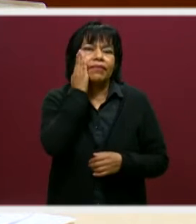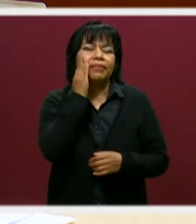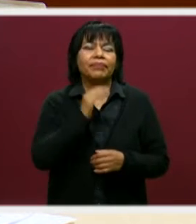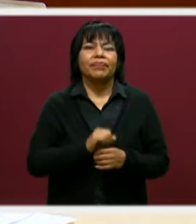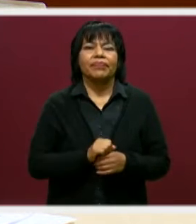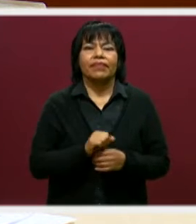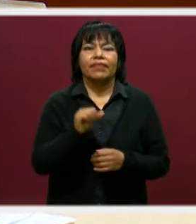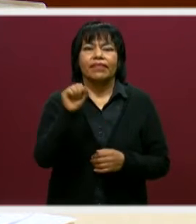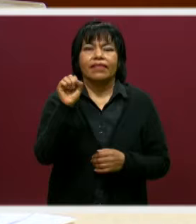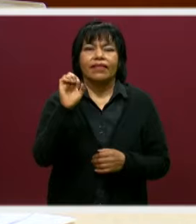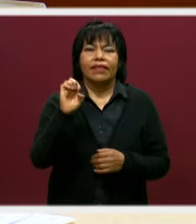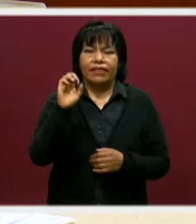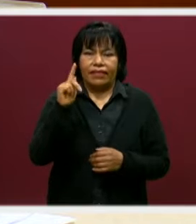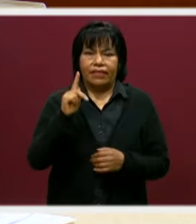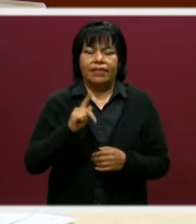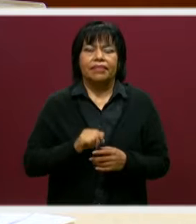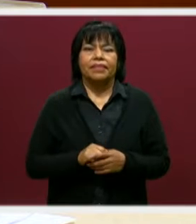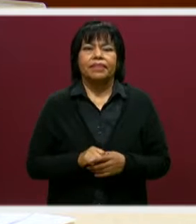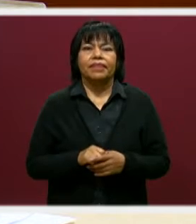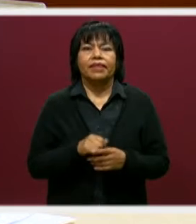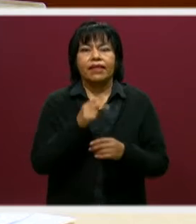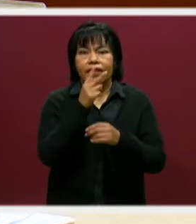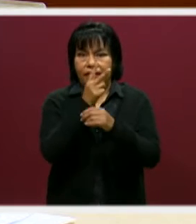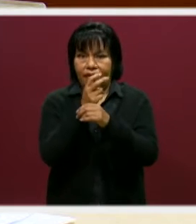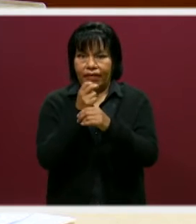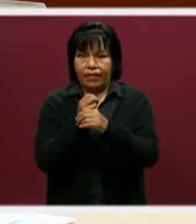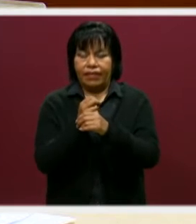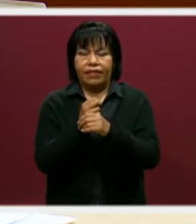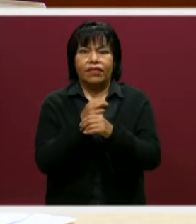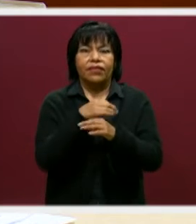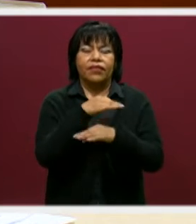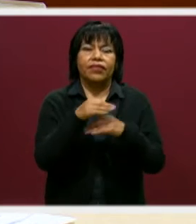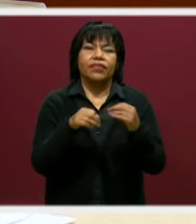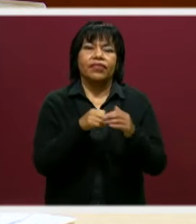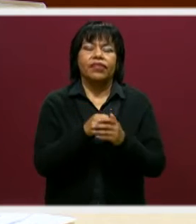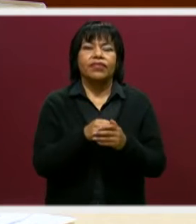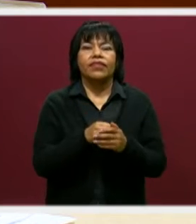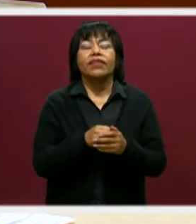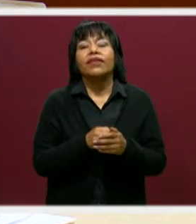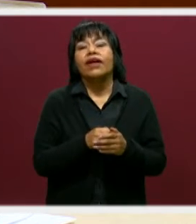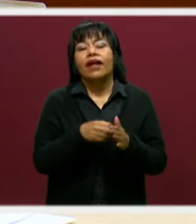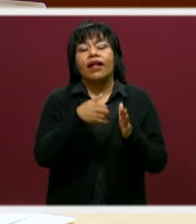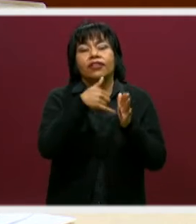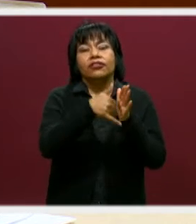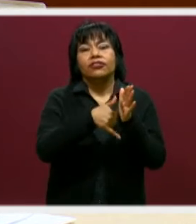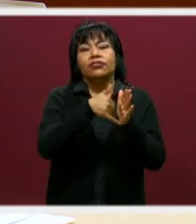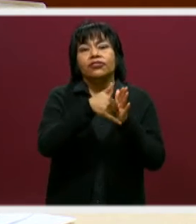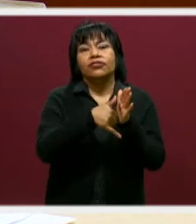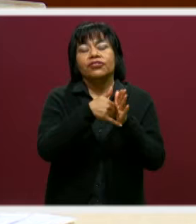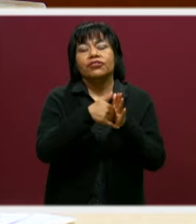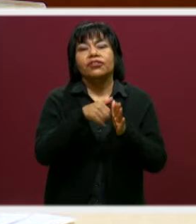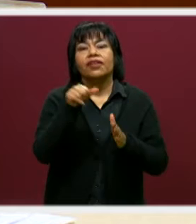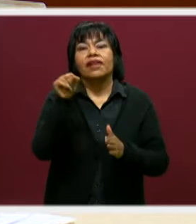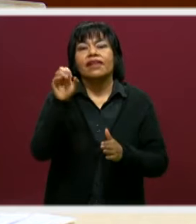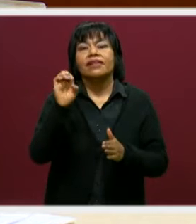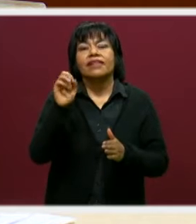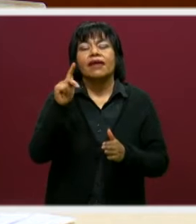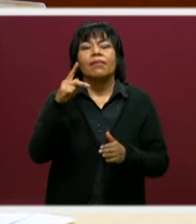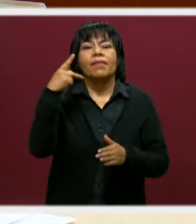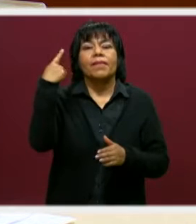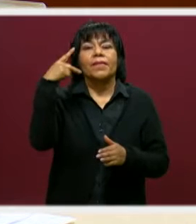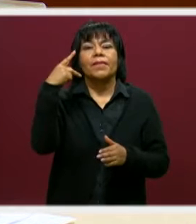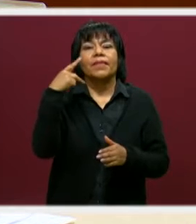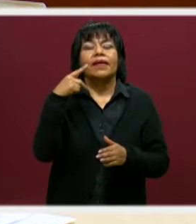Facebook, de la Secretaría de Educación, y lo invitamos a visitar nuestro canal de YouTube, Z-Puebla. Nos dará mucho gusto que nos haga una